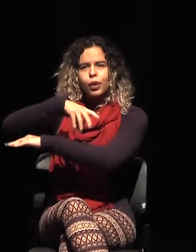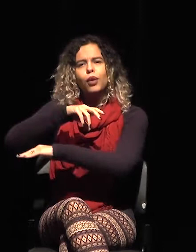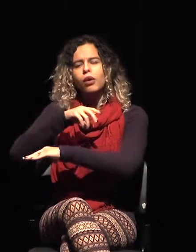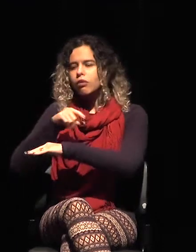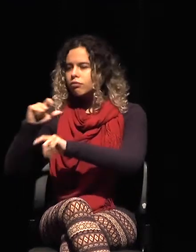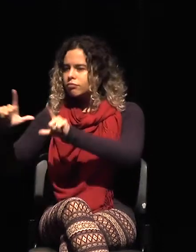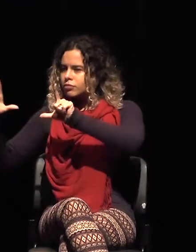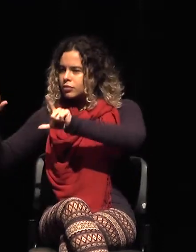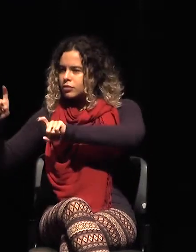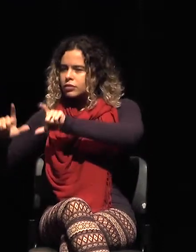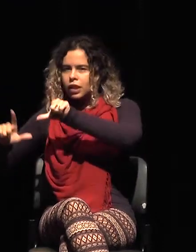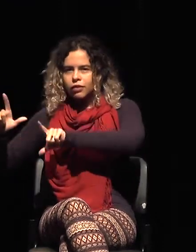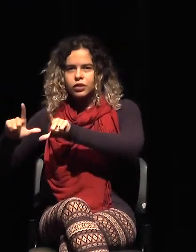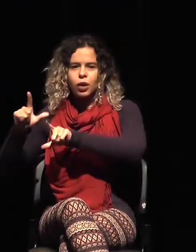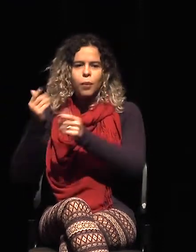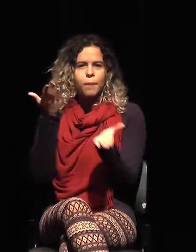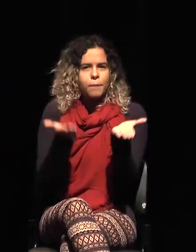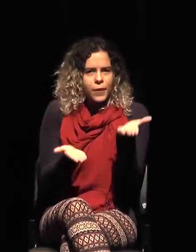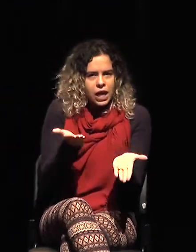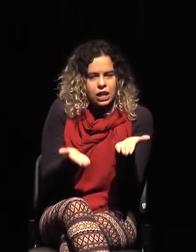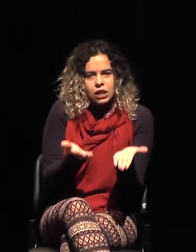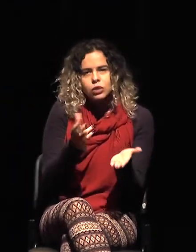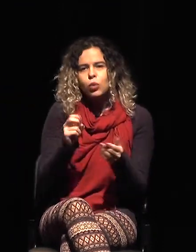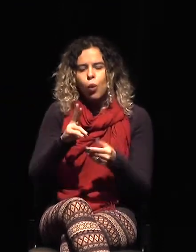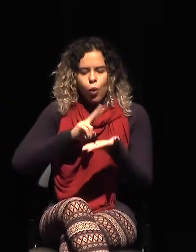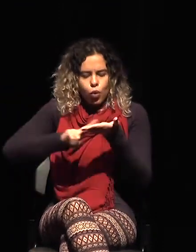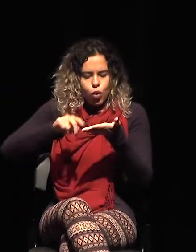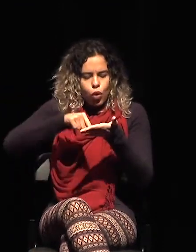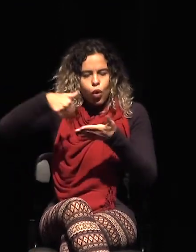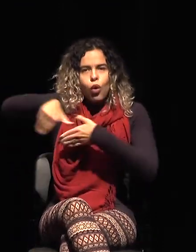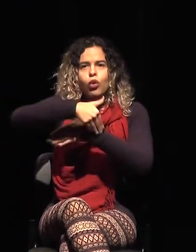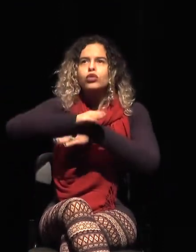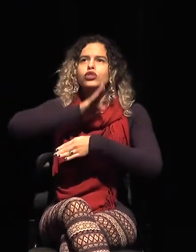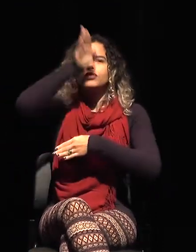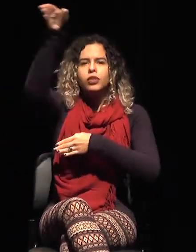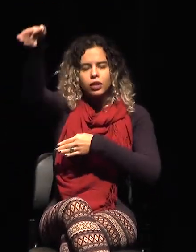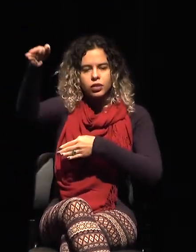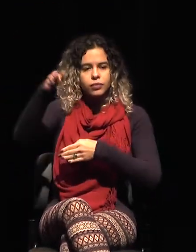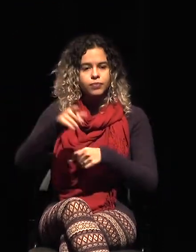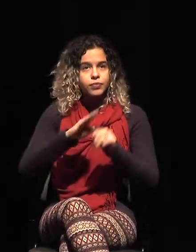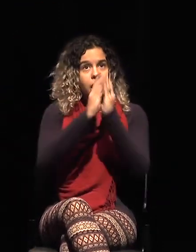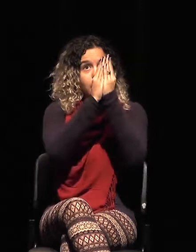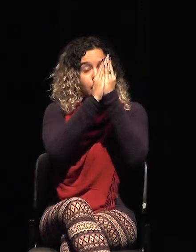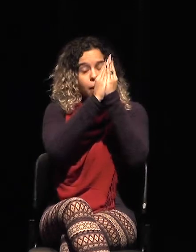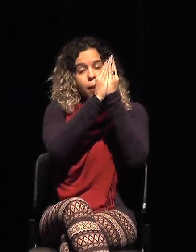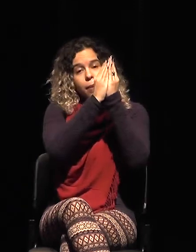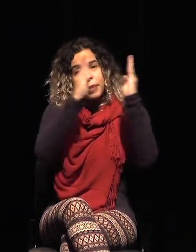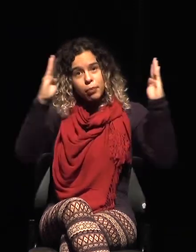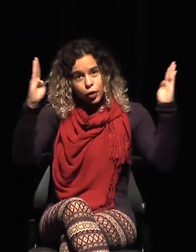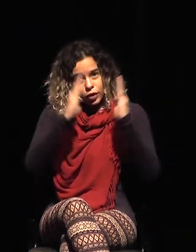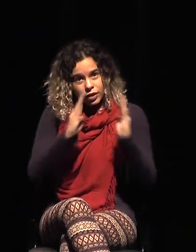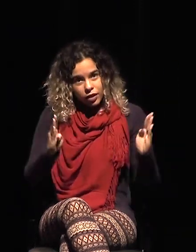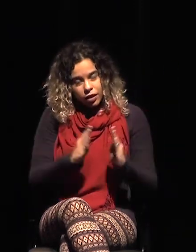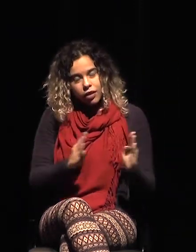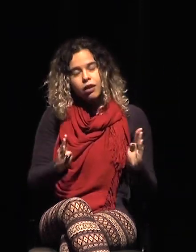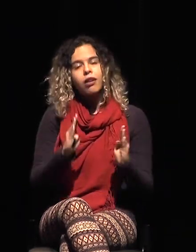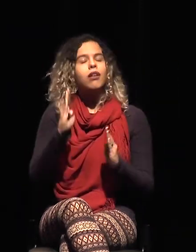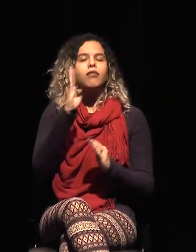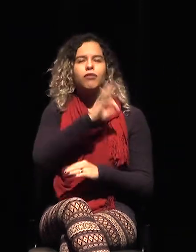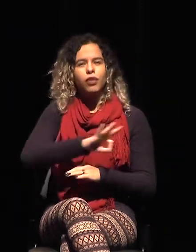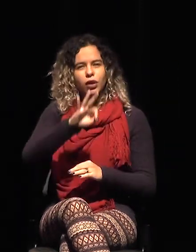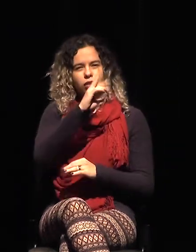algún requisito específico. Ítems portados de las bibliotecas del 2016 podrían ser enviados a